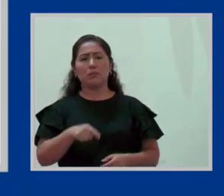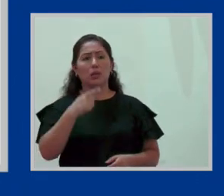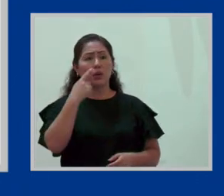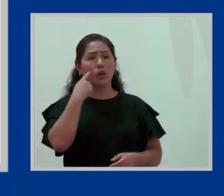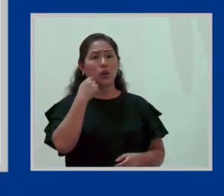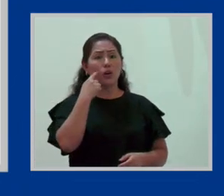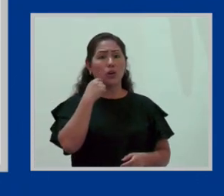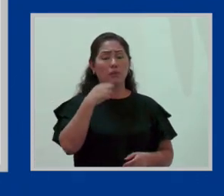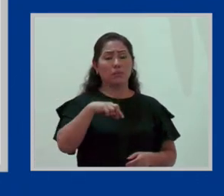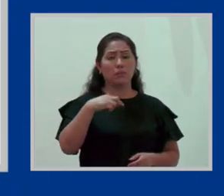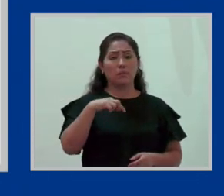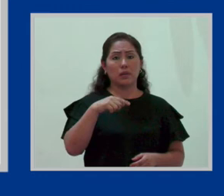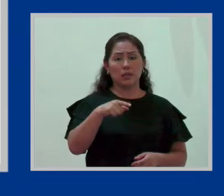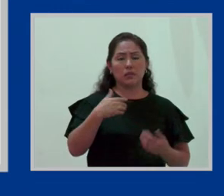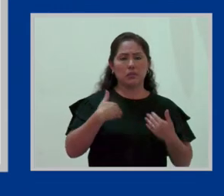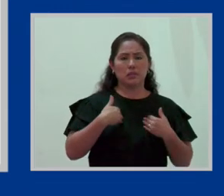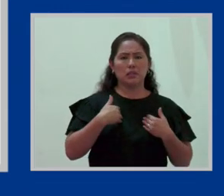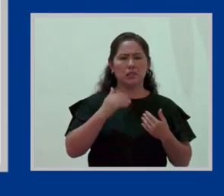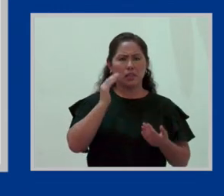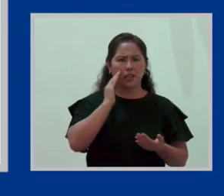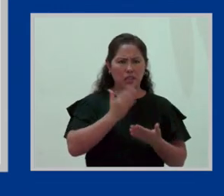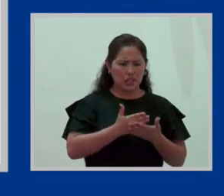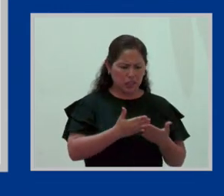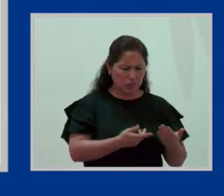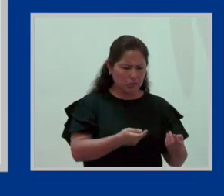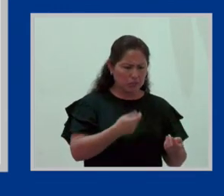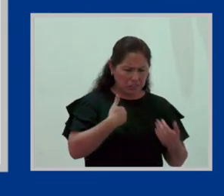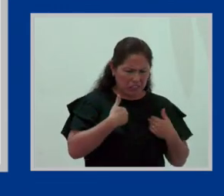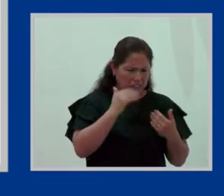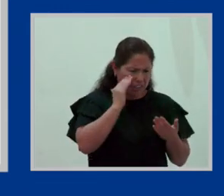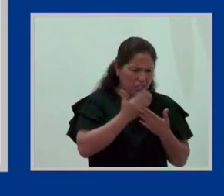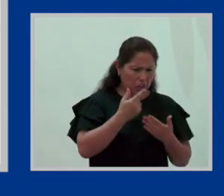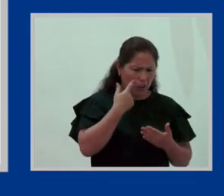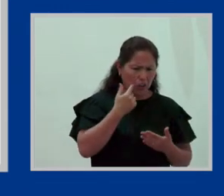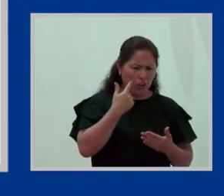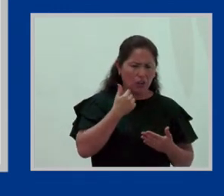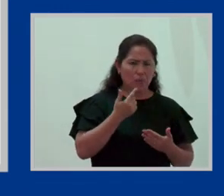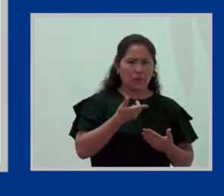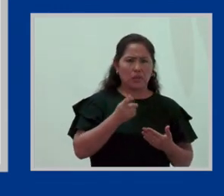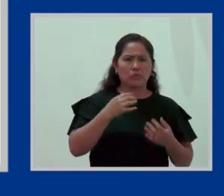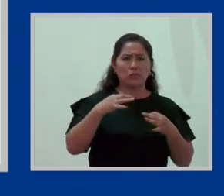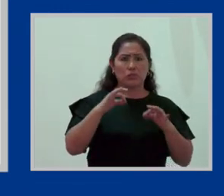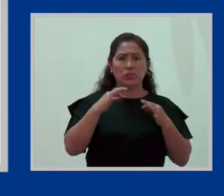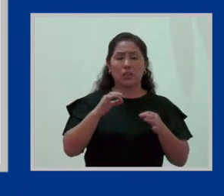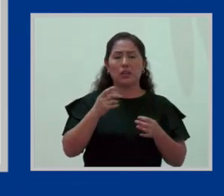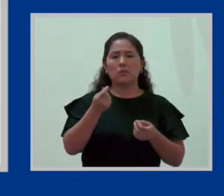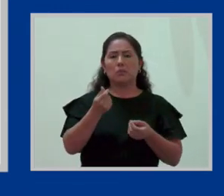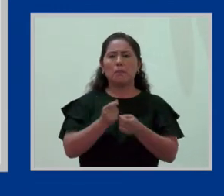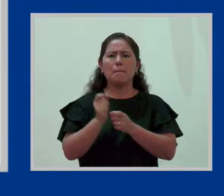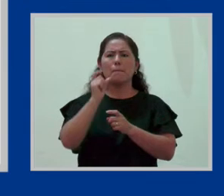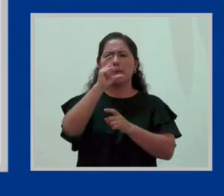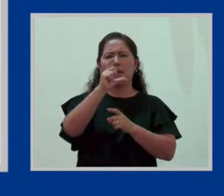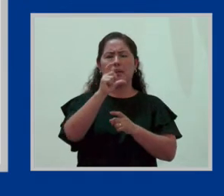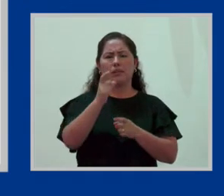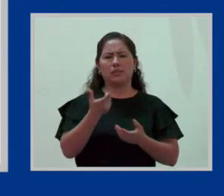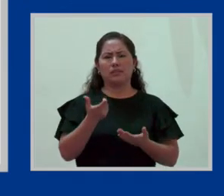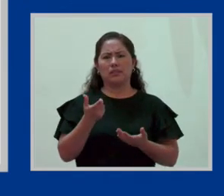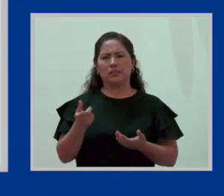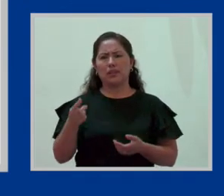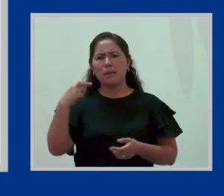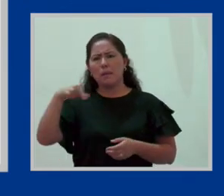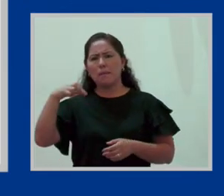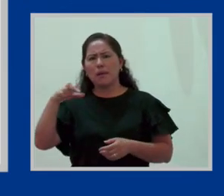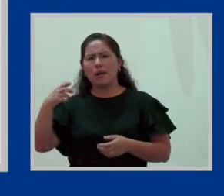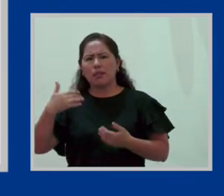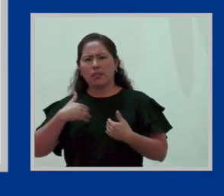sueldo 5.9% más alto que un hombre que no es padre. O sea, la inversa. ¿Eso qué significa?